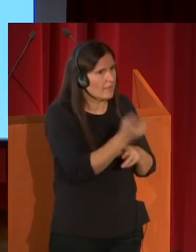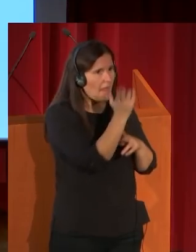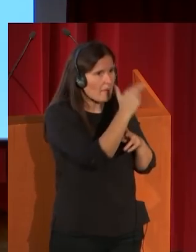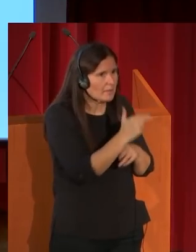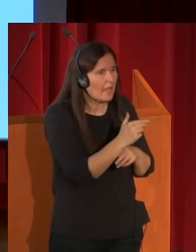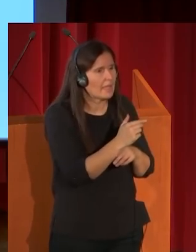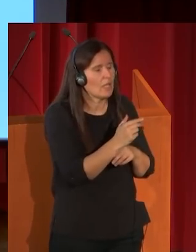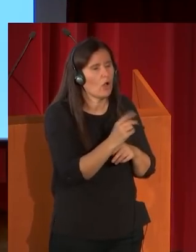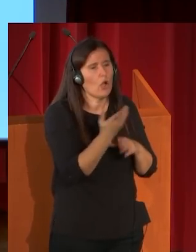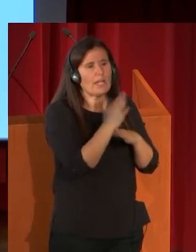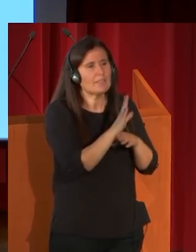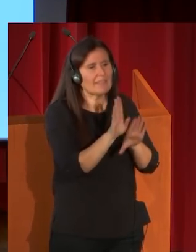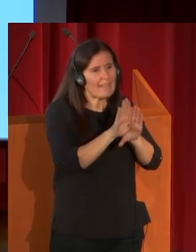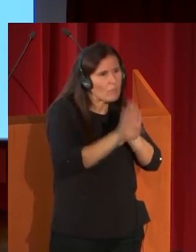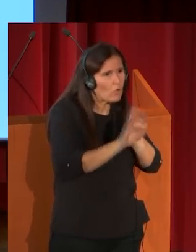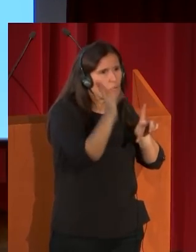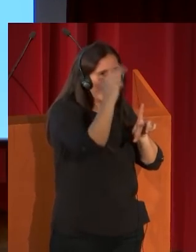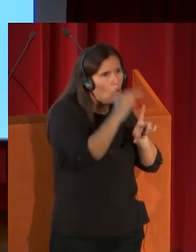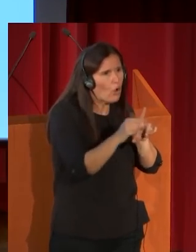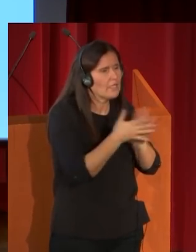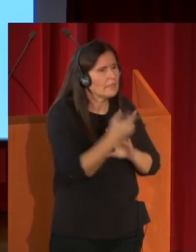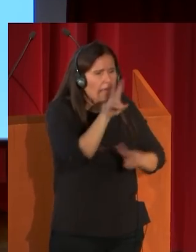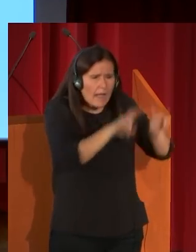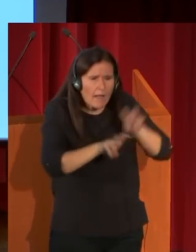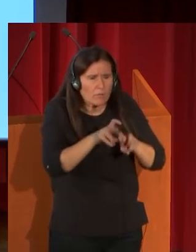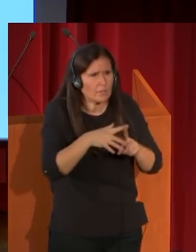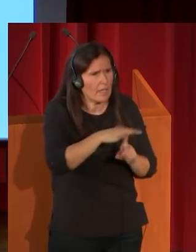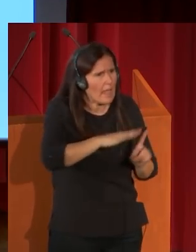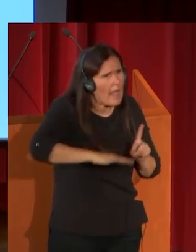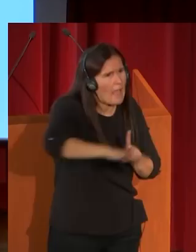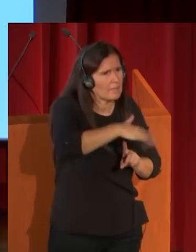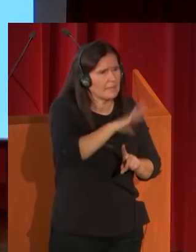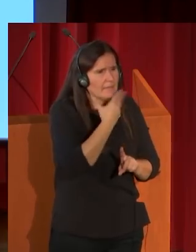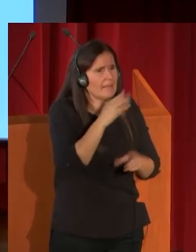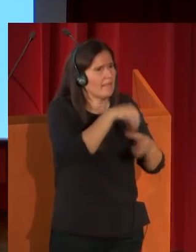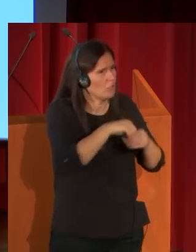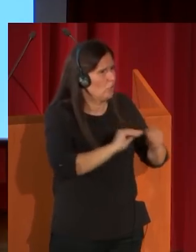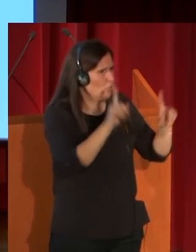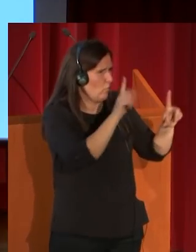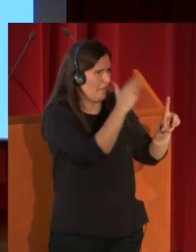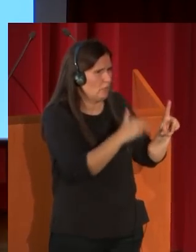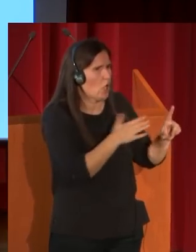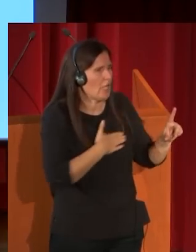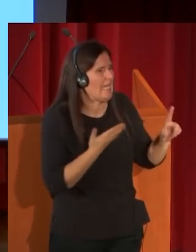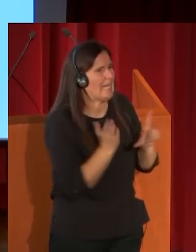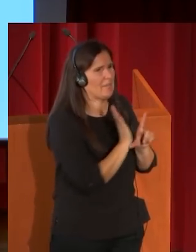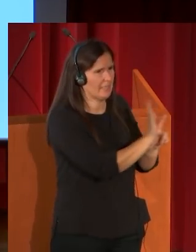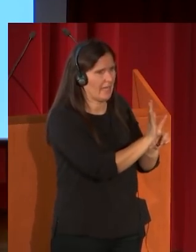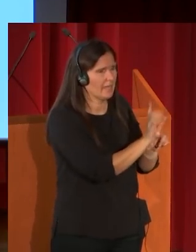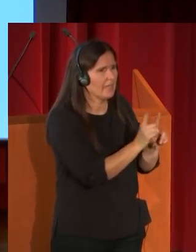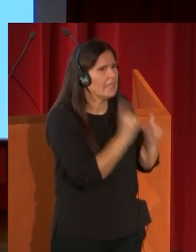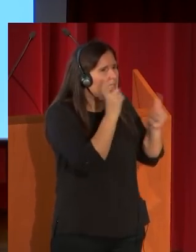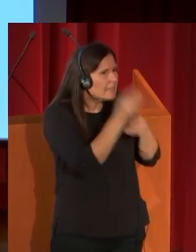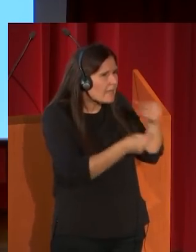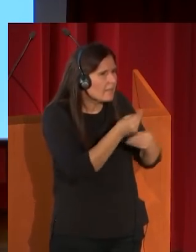fondo. Él ya va buscando un ambiente de belleza en la pintura, en lo que representa, y trata de hacerlo con ese